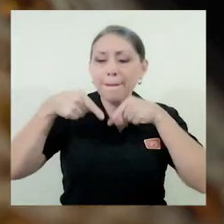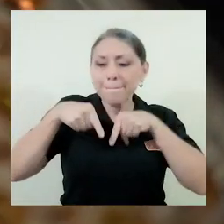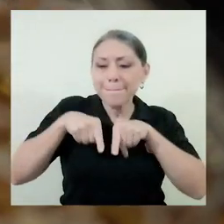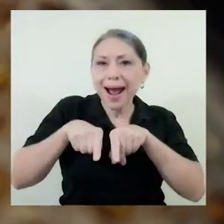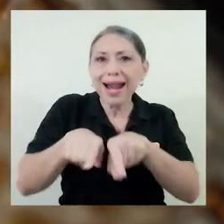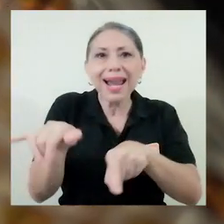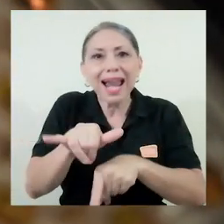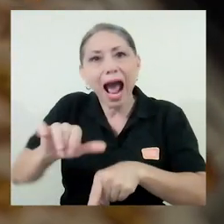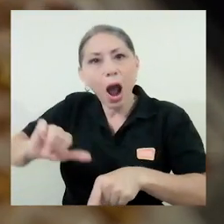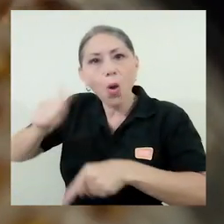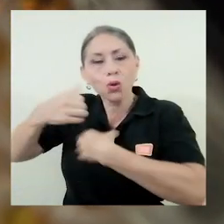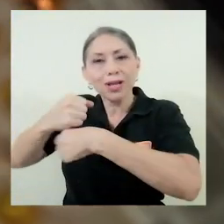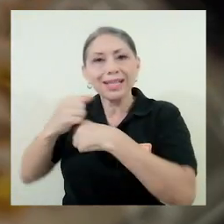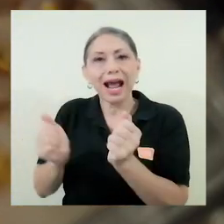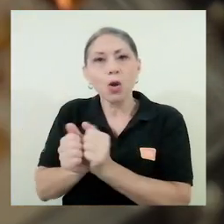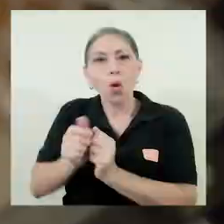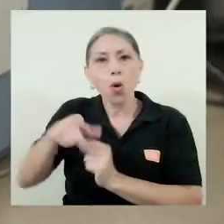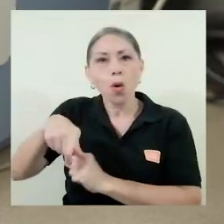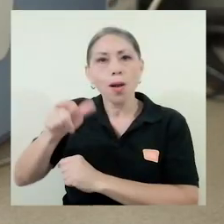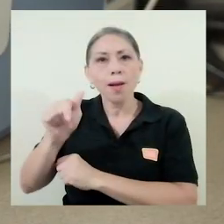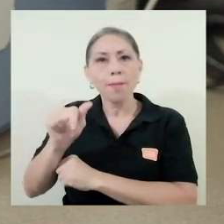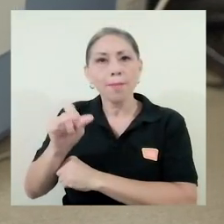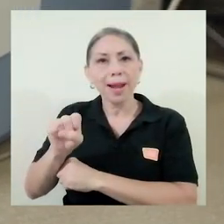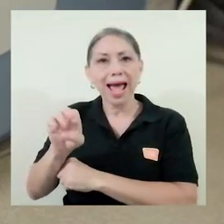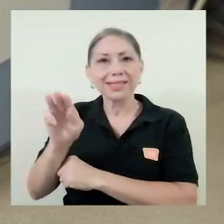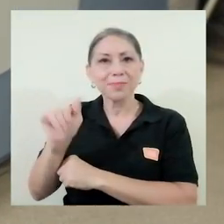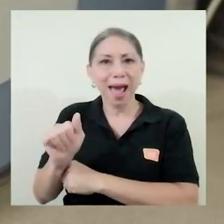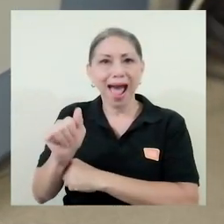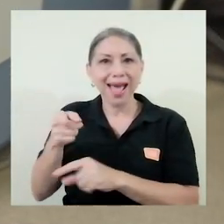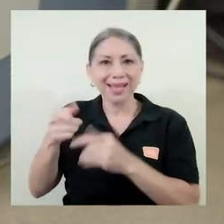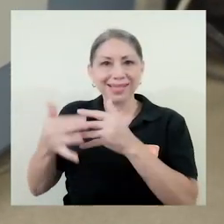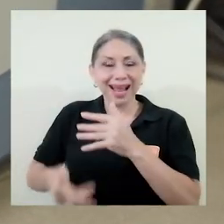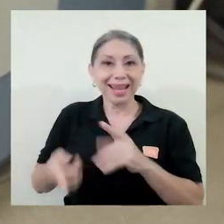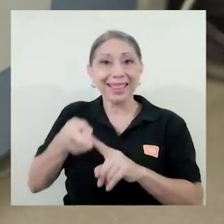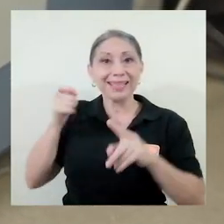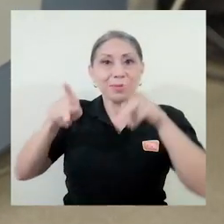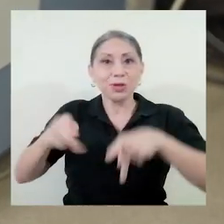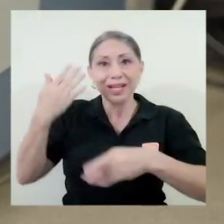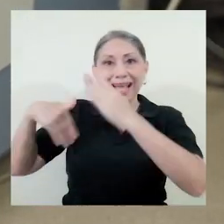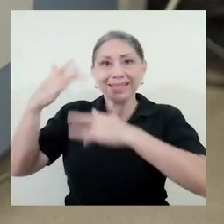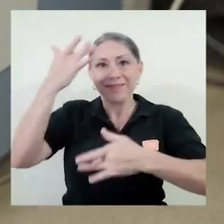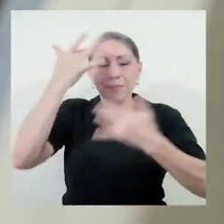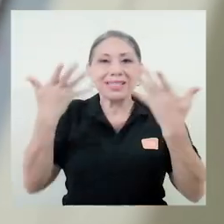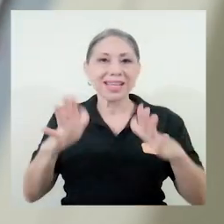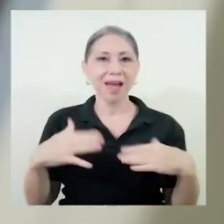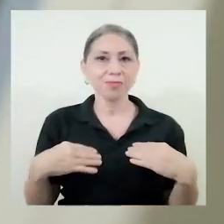de forma paralela al que se fabricará con el plasma de pacientes ya recuperados del virus.